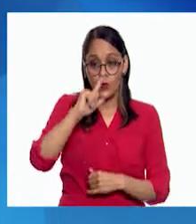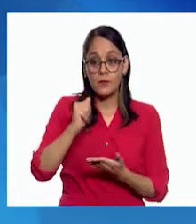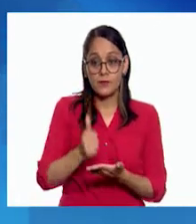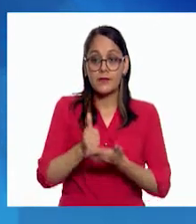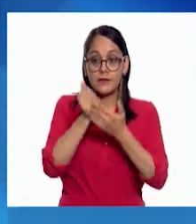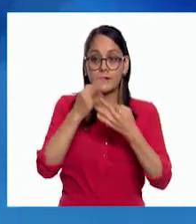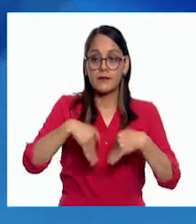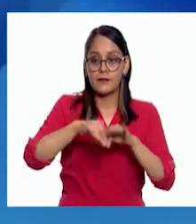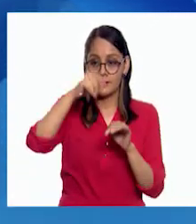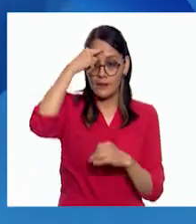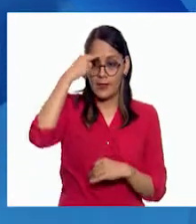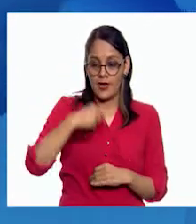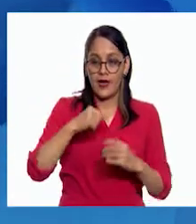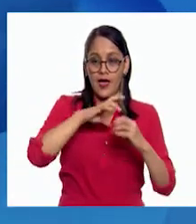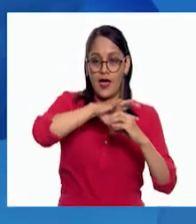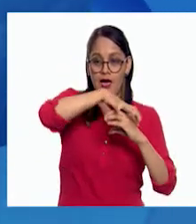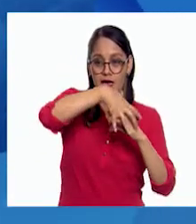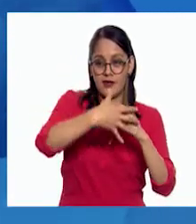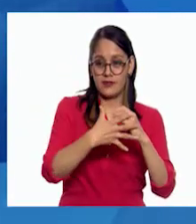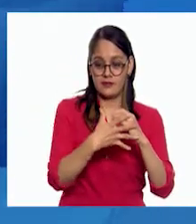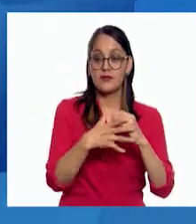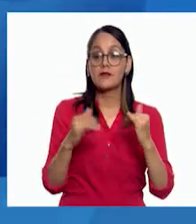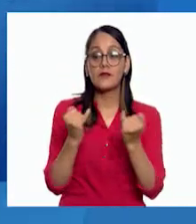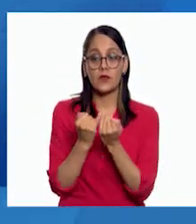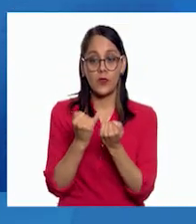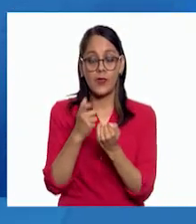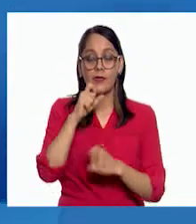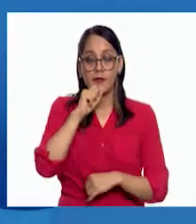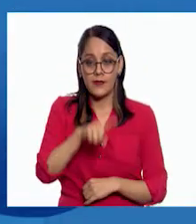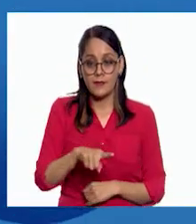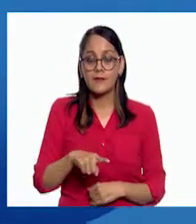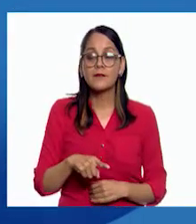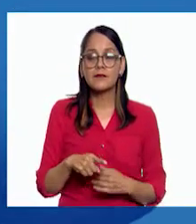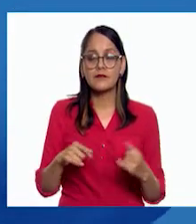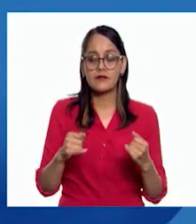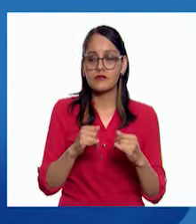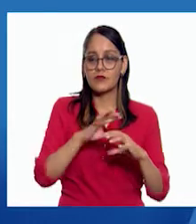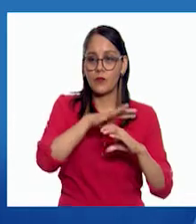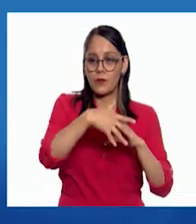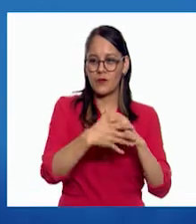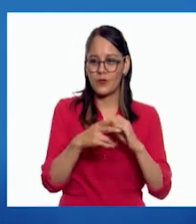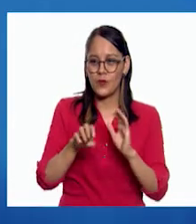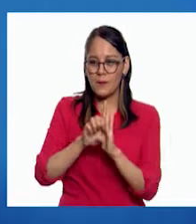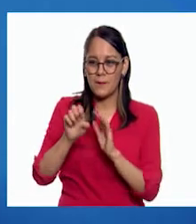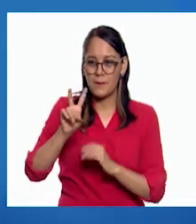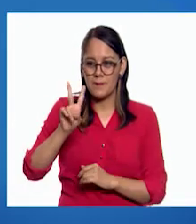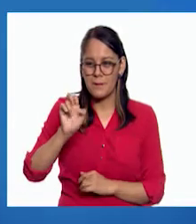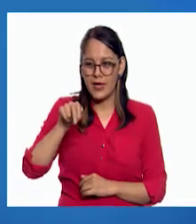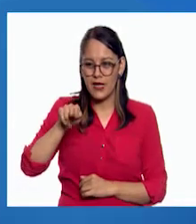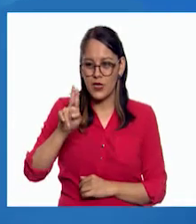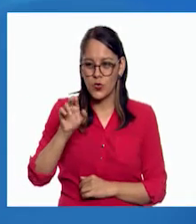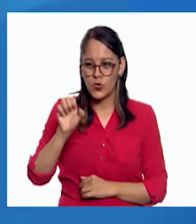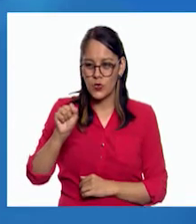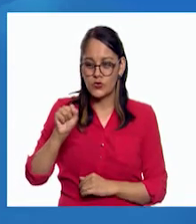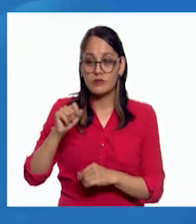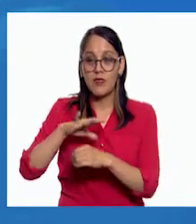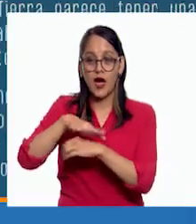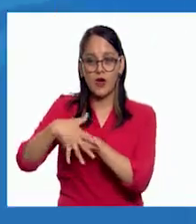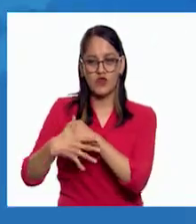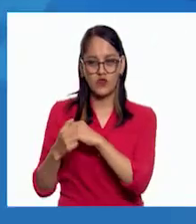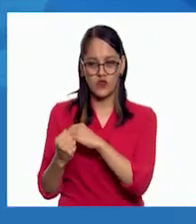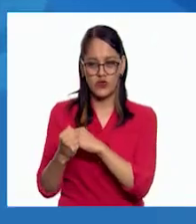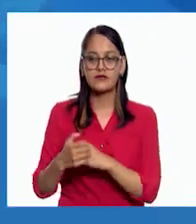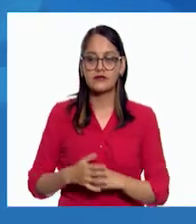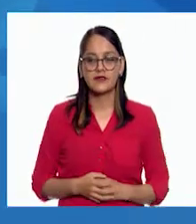para la eliminación de una atmósfera que sería altamente densa como la de Venus. ¡Guau! ¡Qué dato tan interesante!